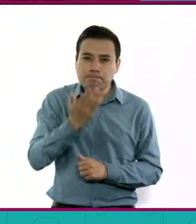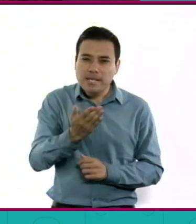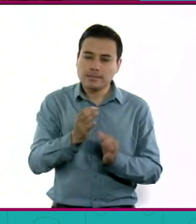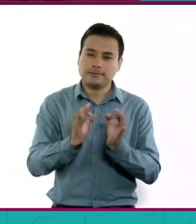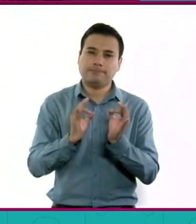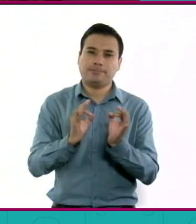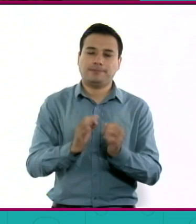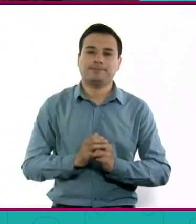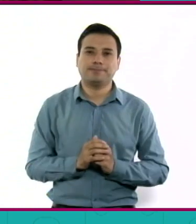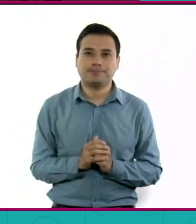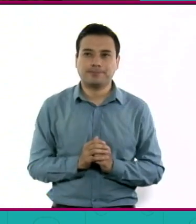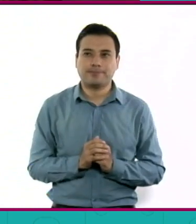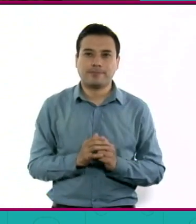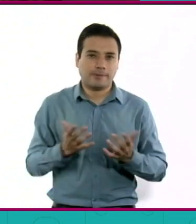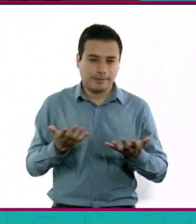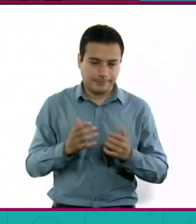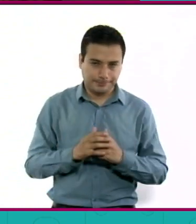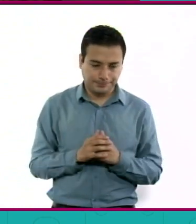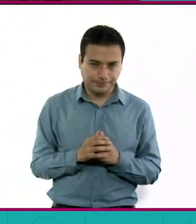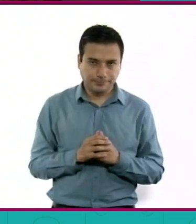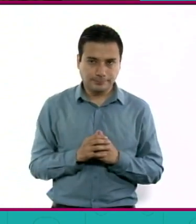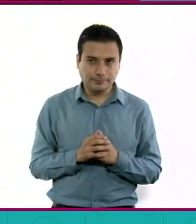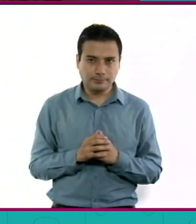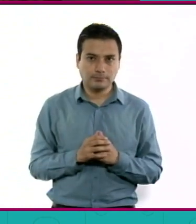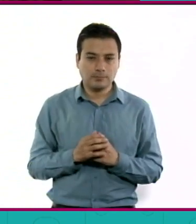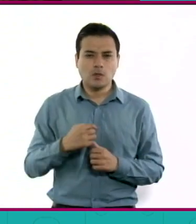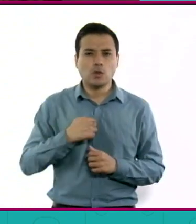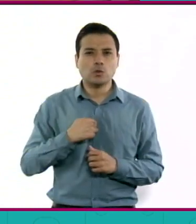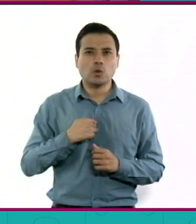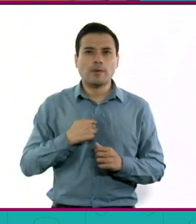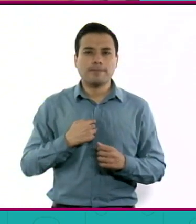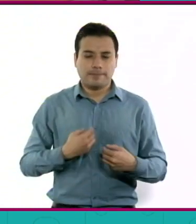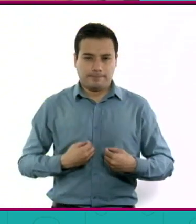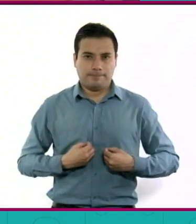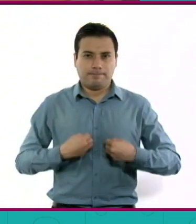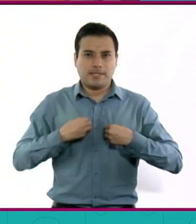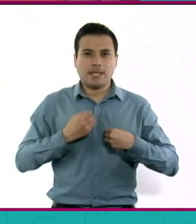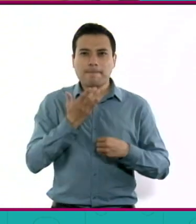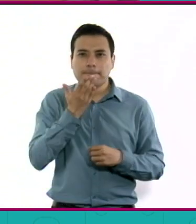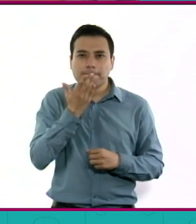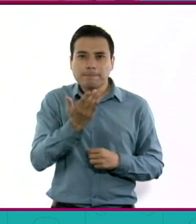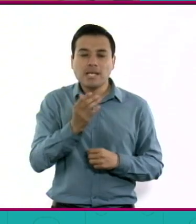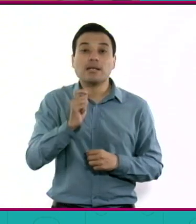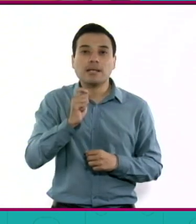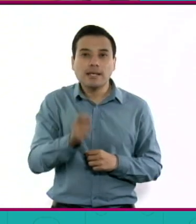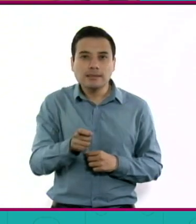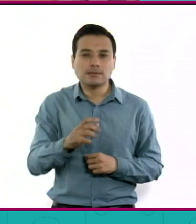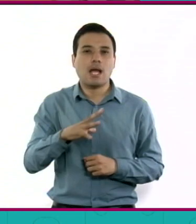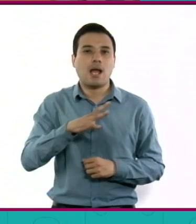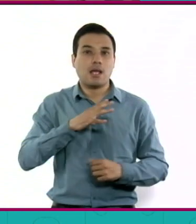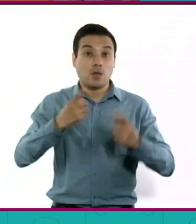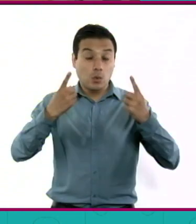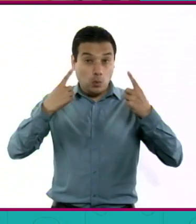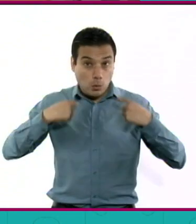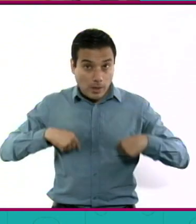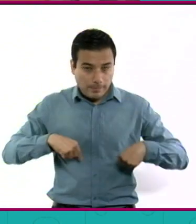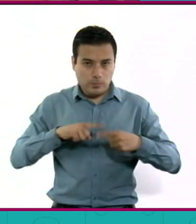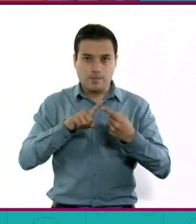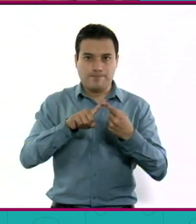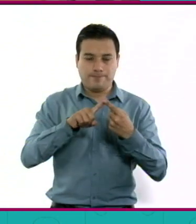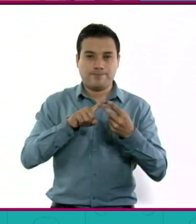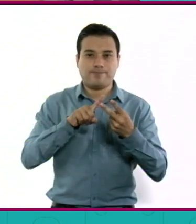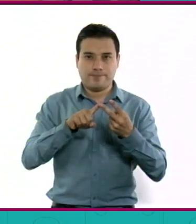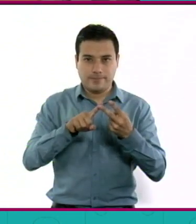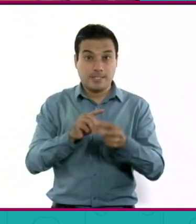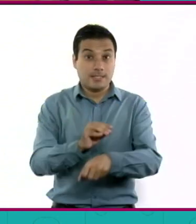es decir, tenemos que entender que el estar bien tiene una parte física, otra emocional, otra social